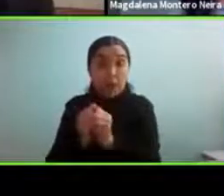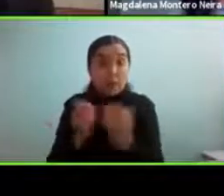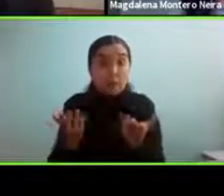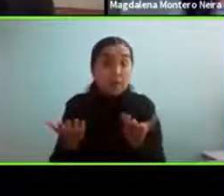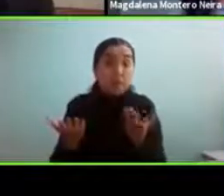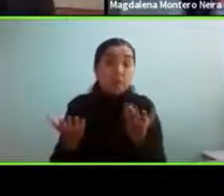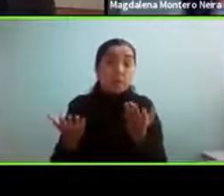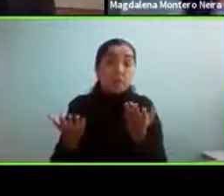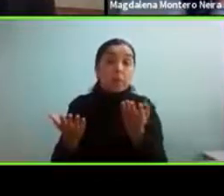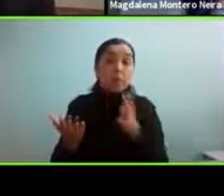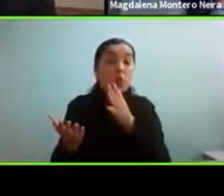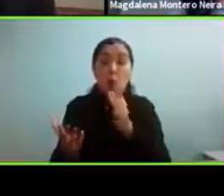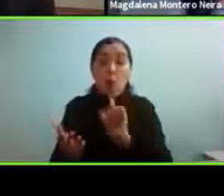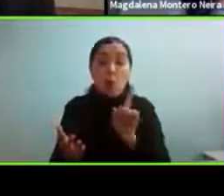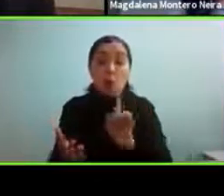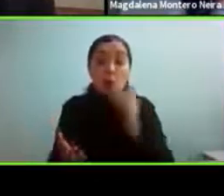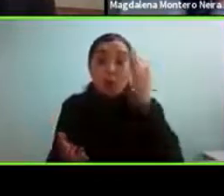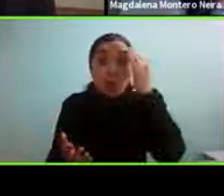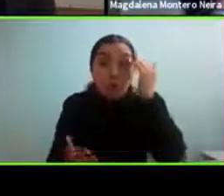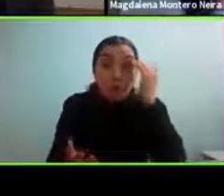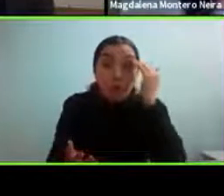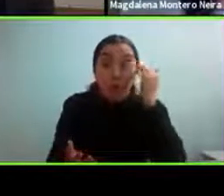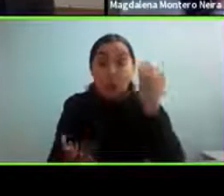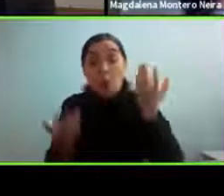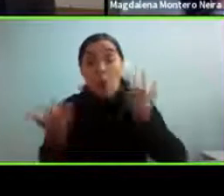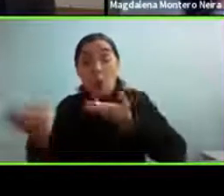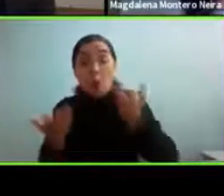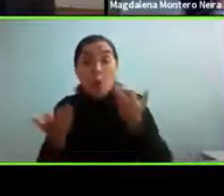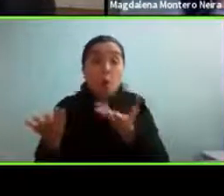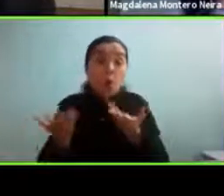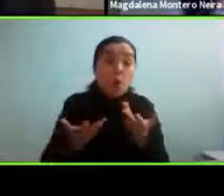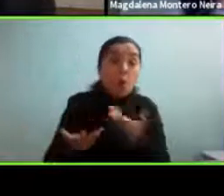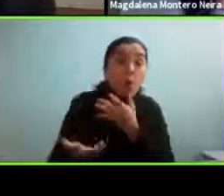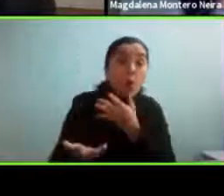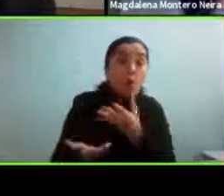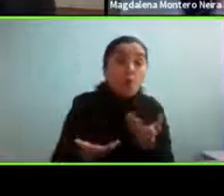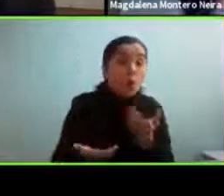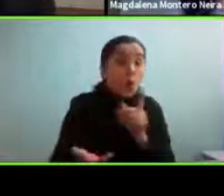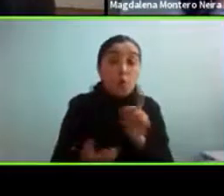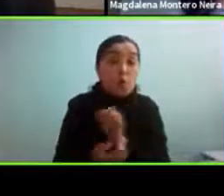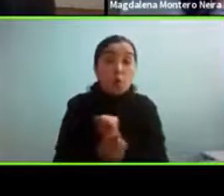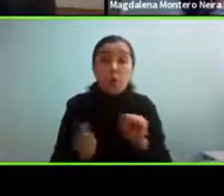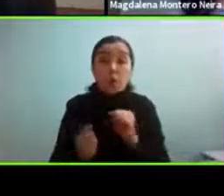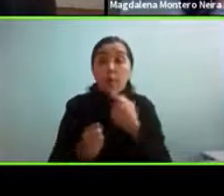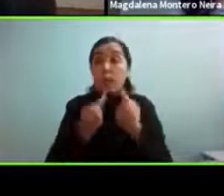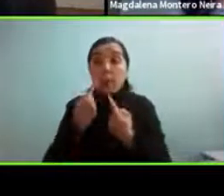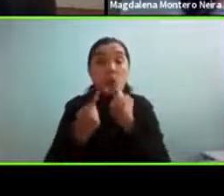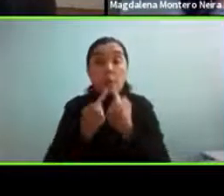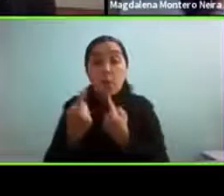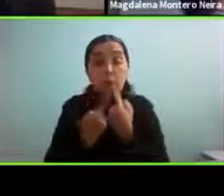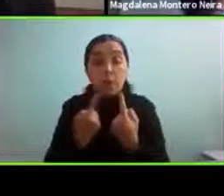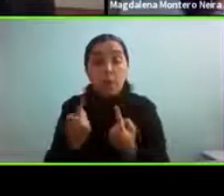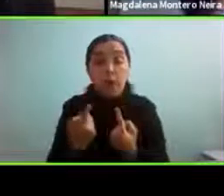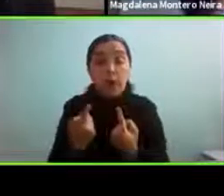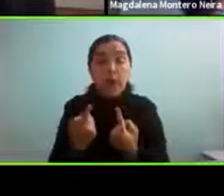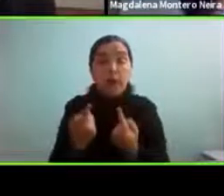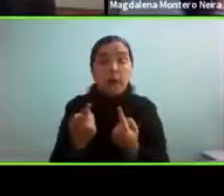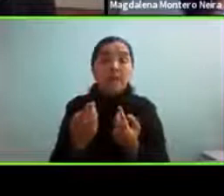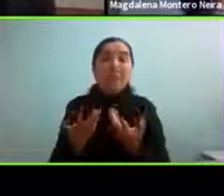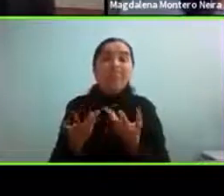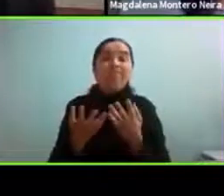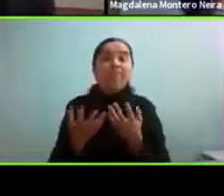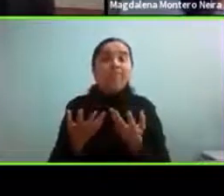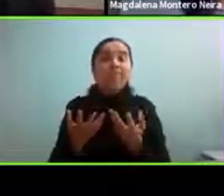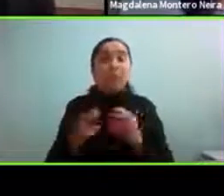o porque por ahí no sabemos o no queremos o sea no podemos consultar o no digamos son cosas que estamos viendo